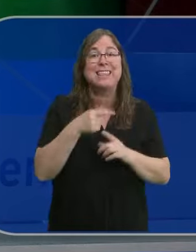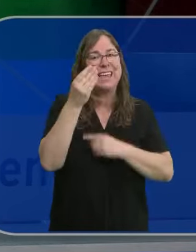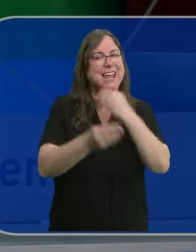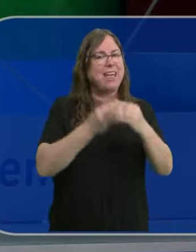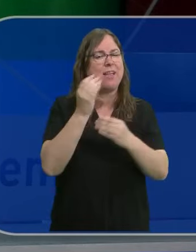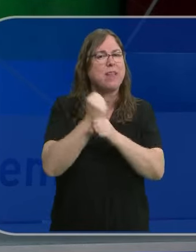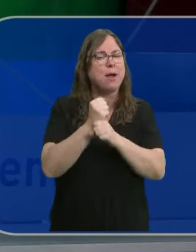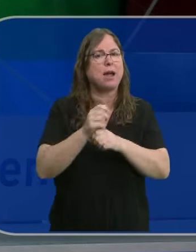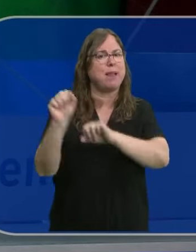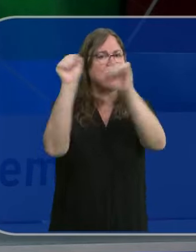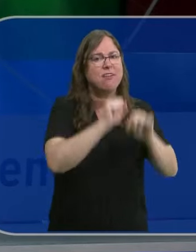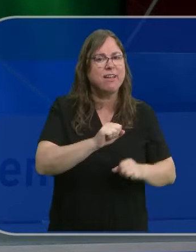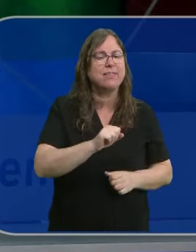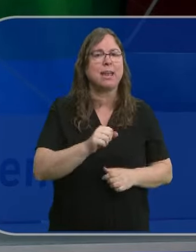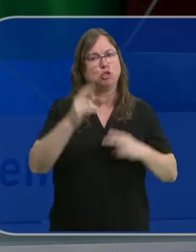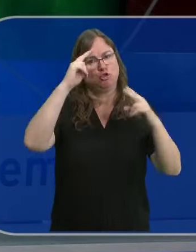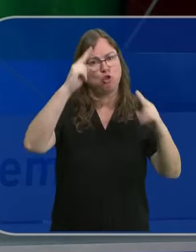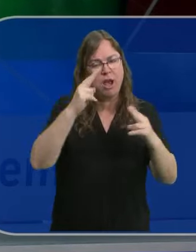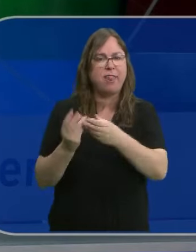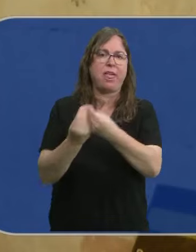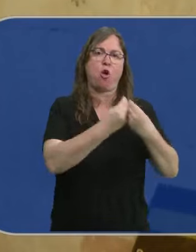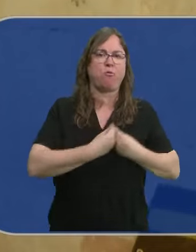faro en la defensa de la tolerancia y la convivencia.